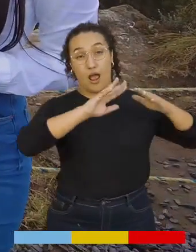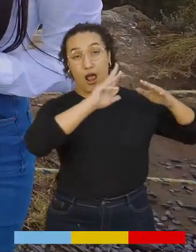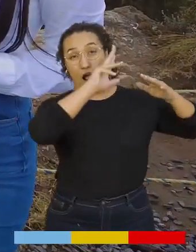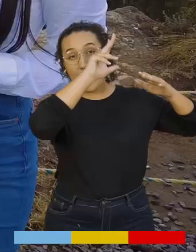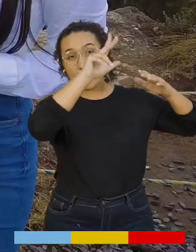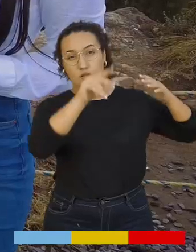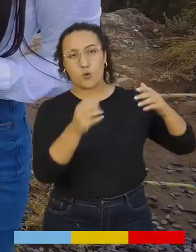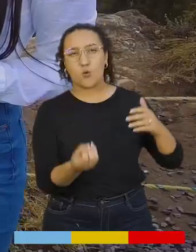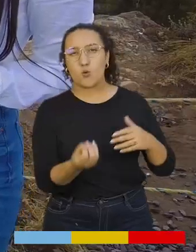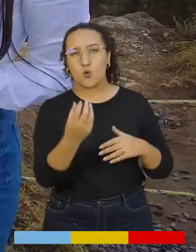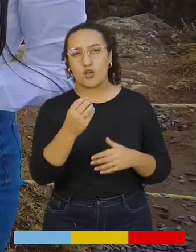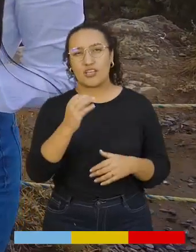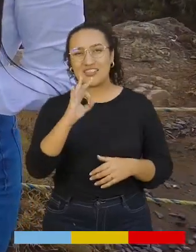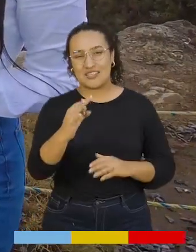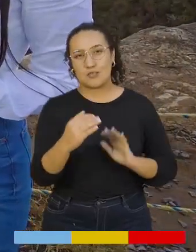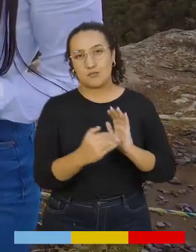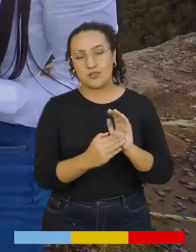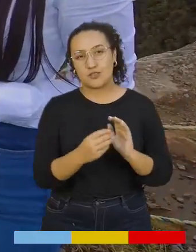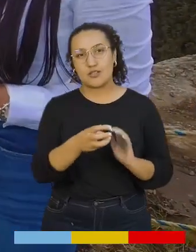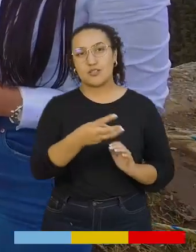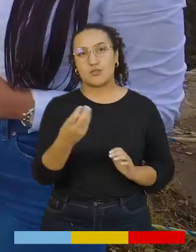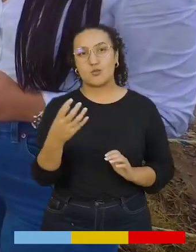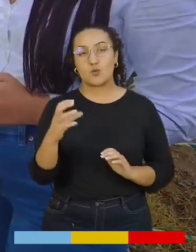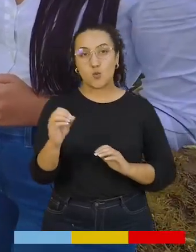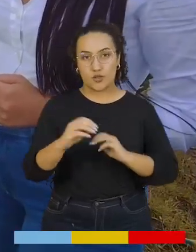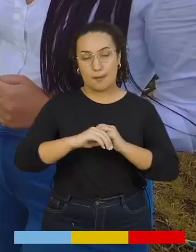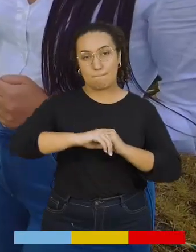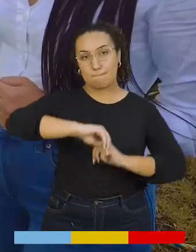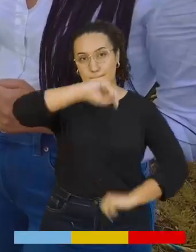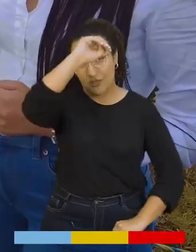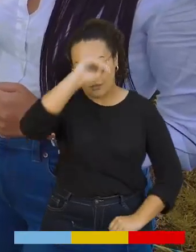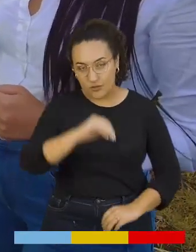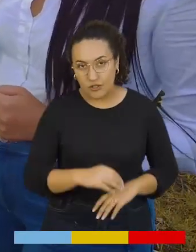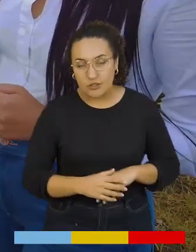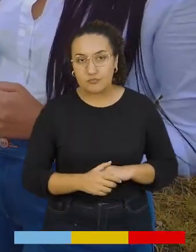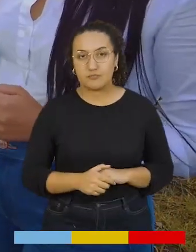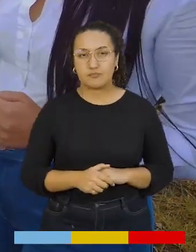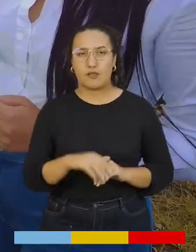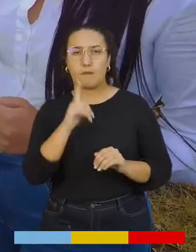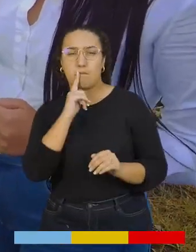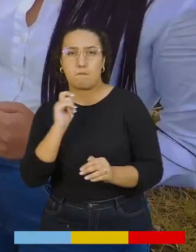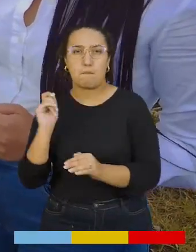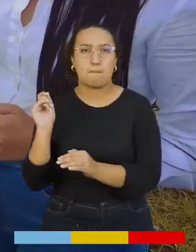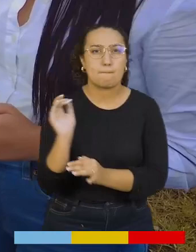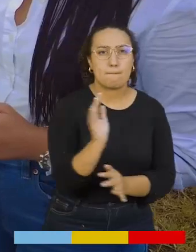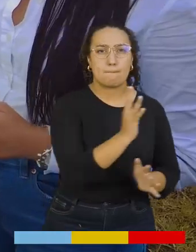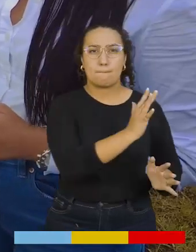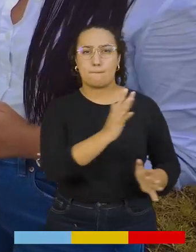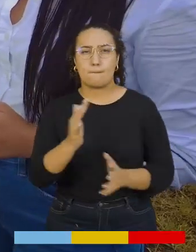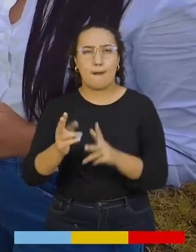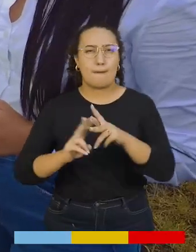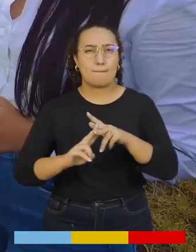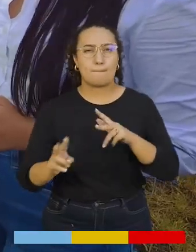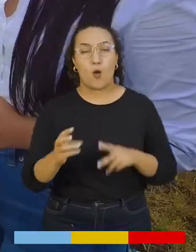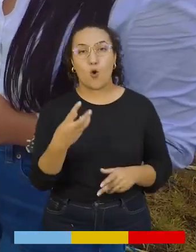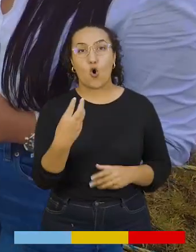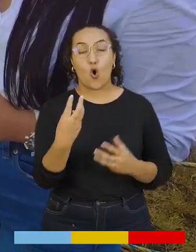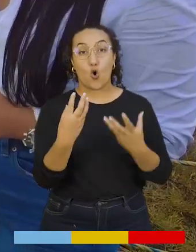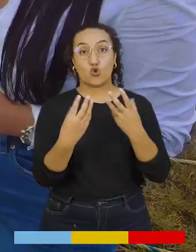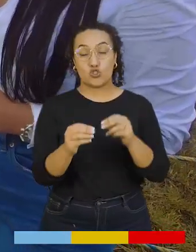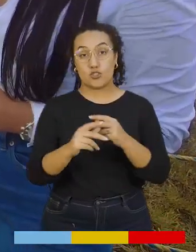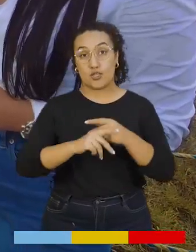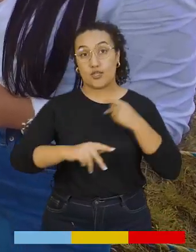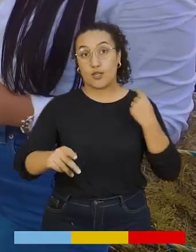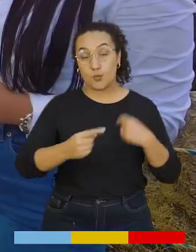Estamos a 3.350 nivel de mar. Los vientos llegan a una velocidad de 80 kilómetros por hora